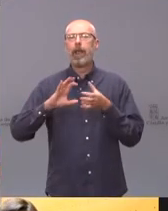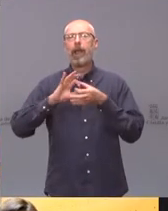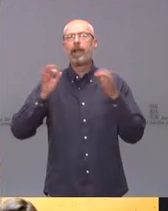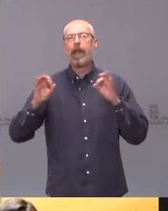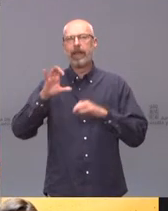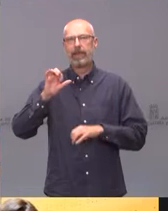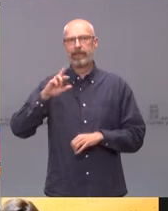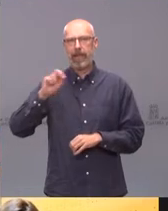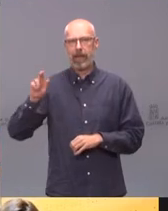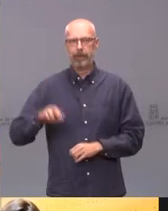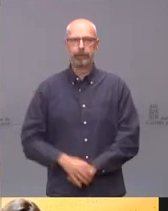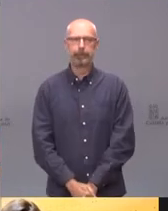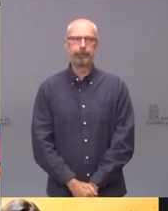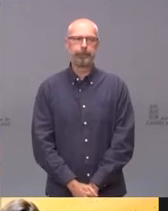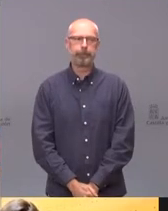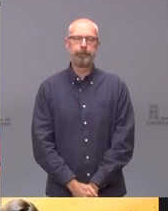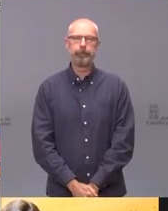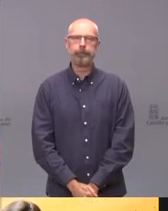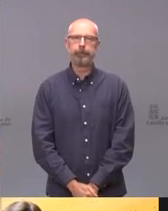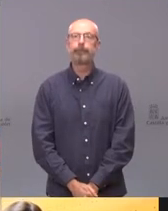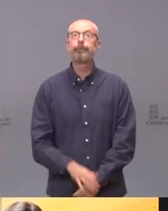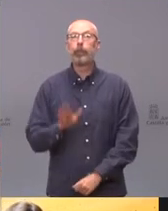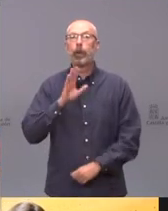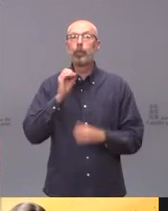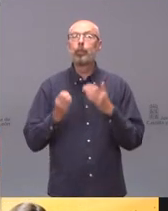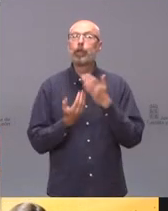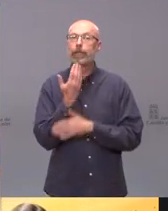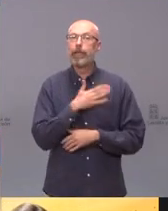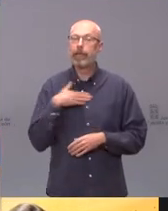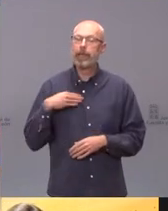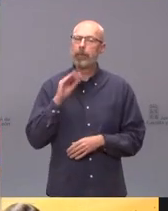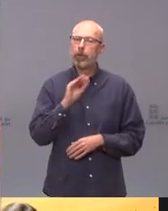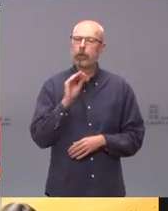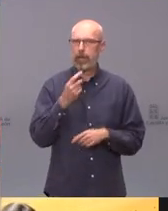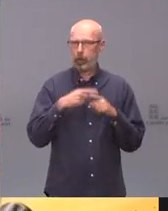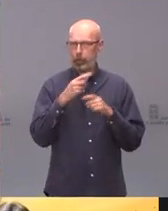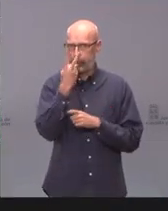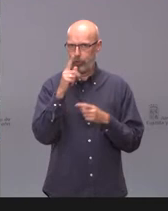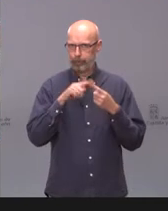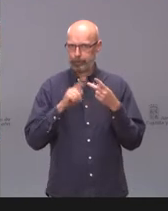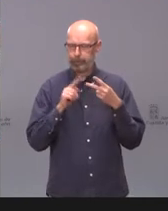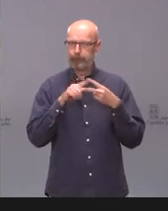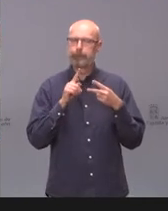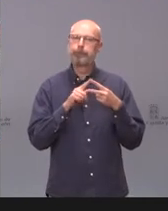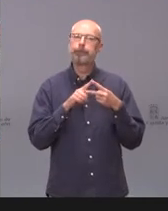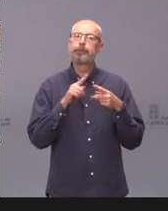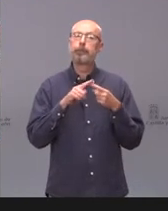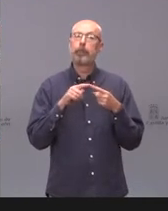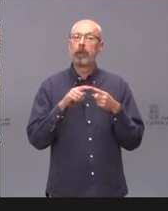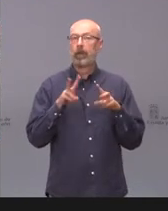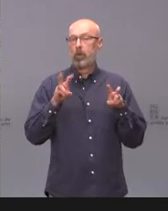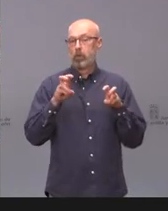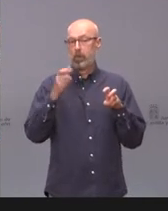quieras, Eva. Sí, hola, buenos días a todos. Quería preguntar dos asuntos. Por un lado, con los nuevos municipios